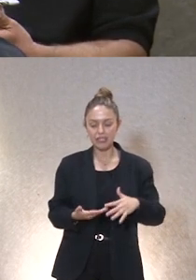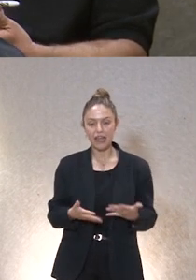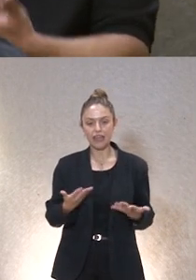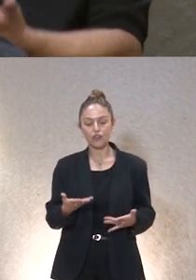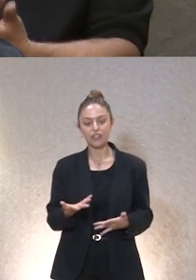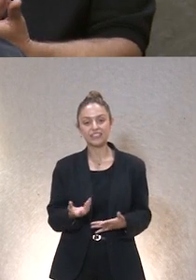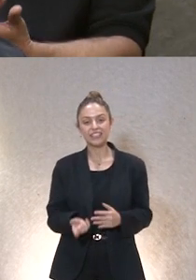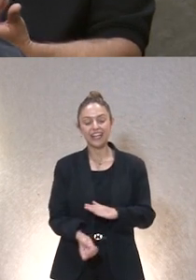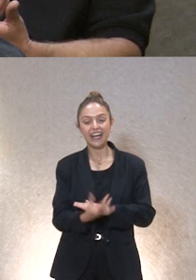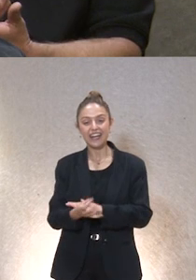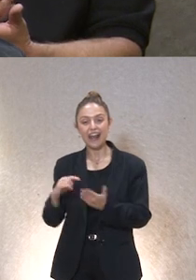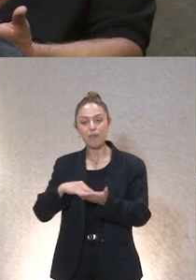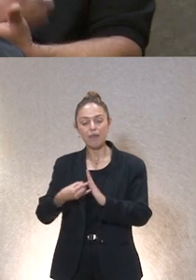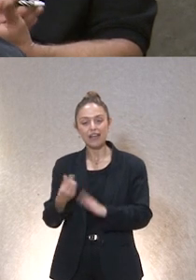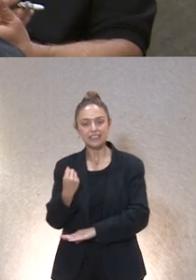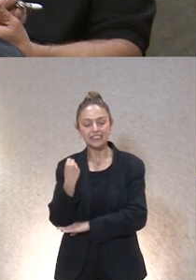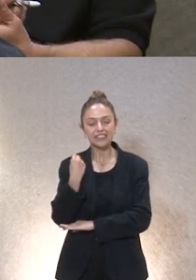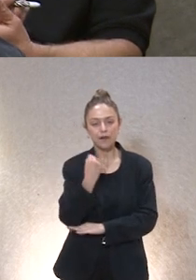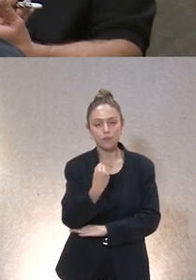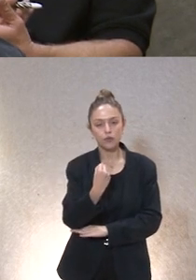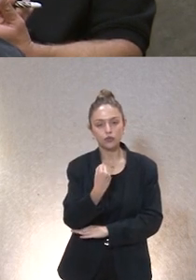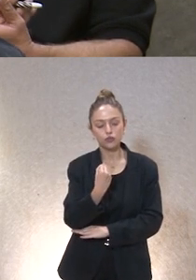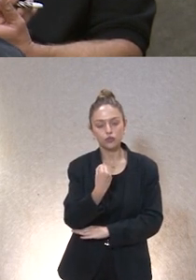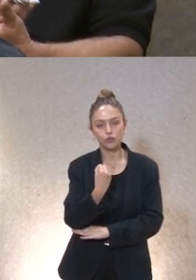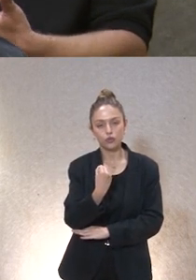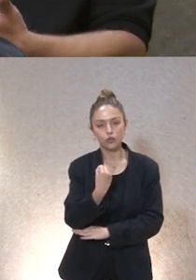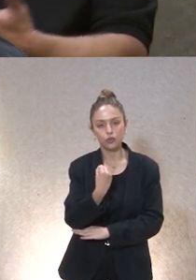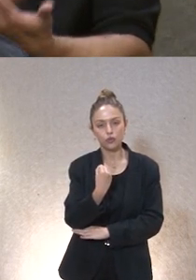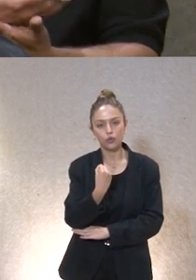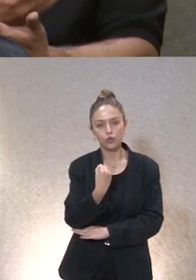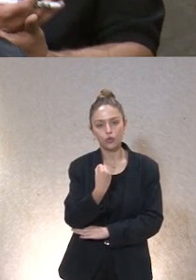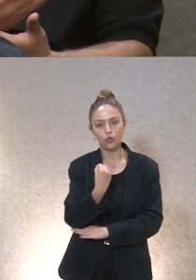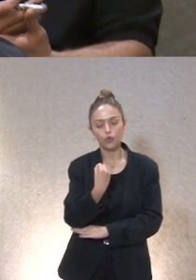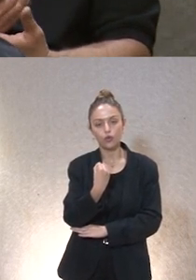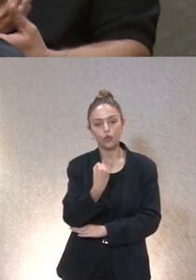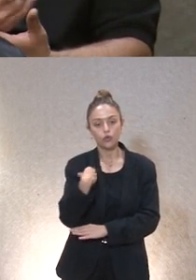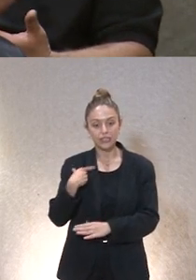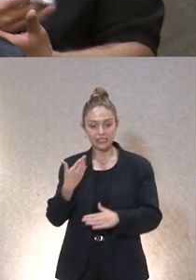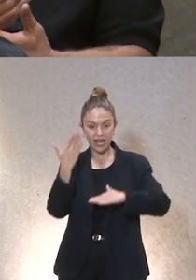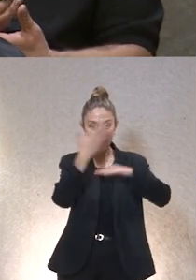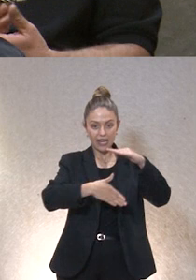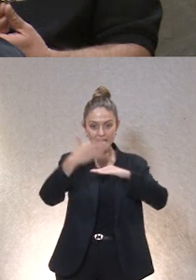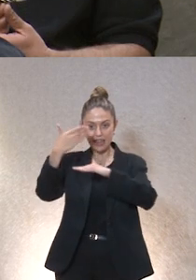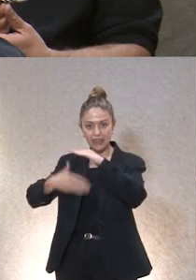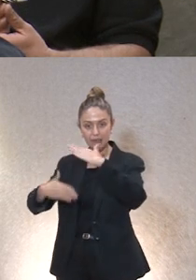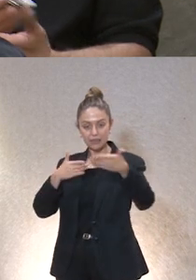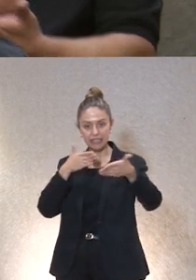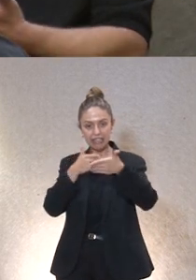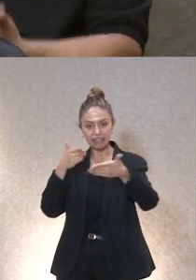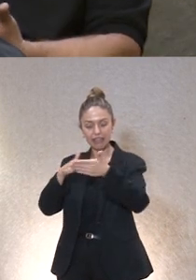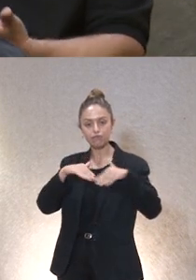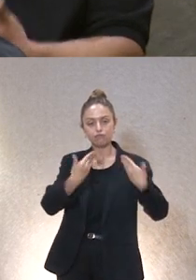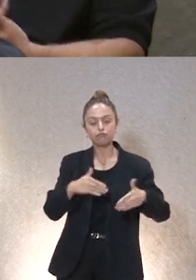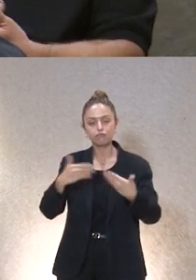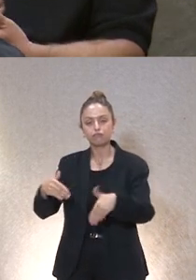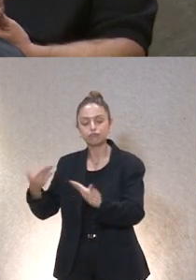generar planes de apoyo de cómo vamos a quitar ese tipo de restricción o a disminuir en tiempo esa restricción y qué